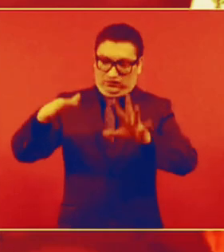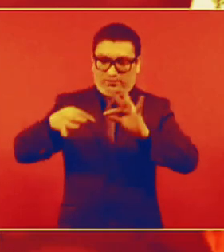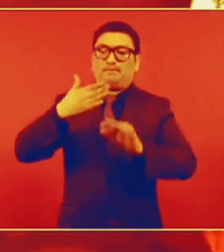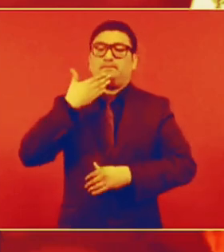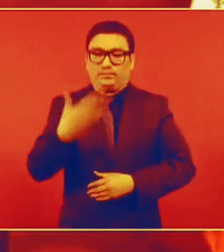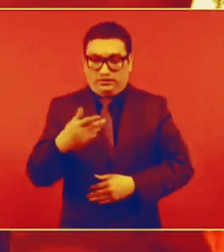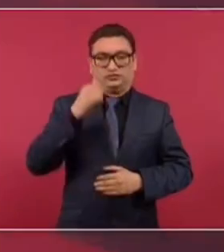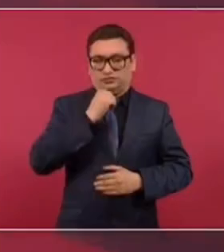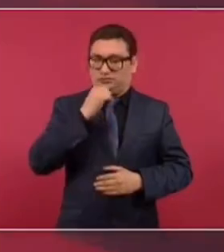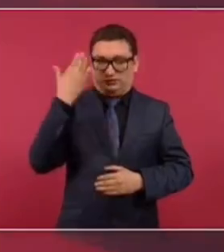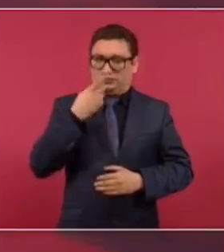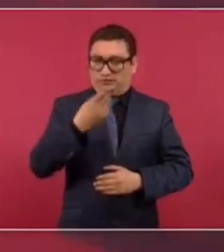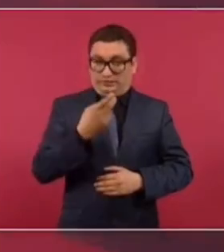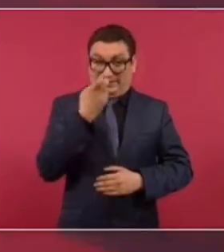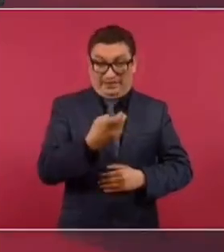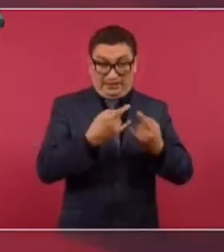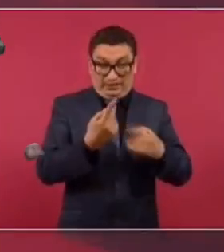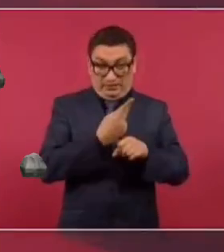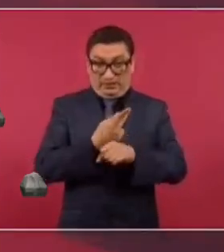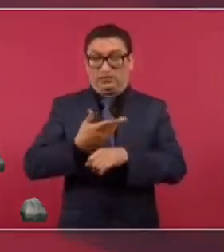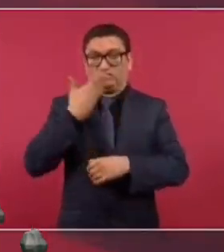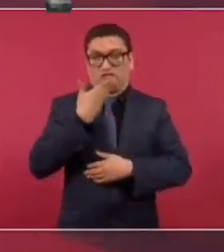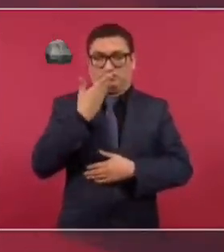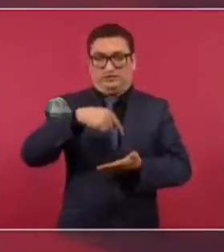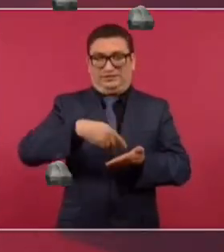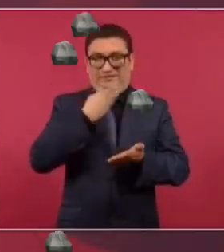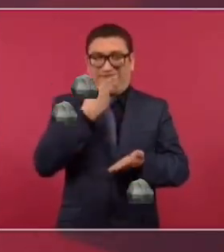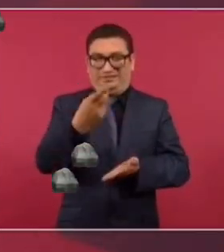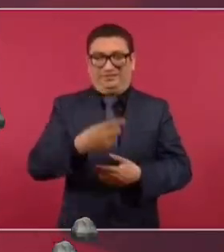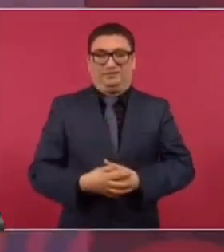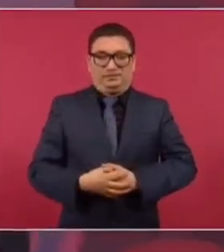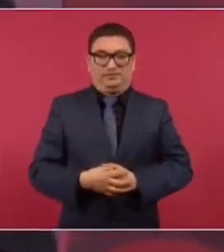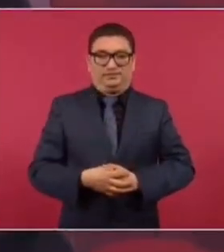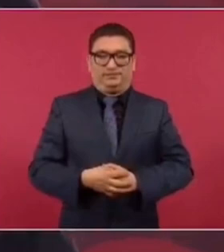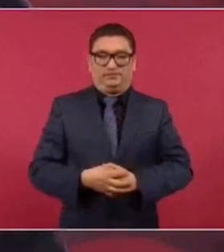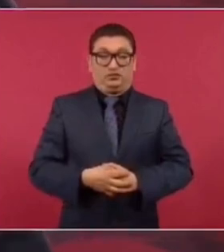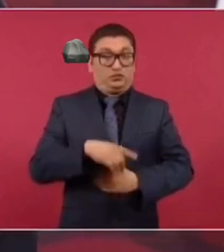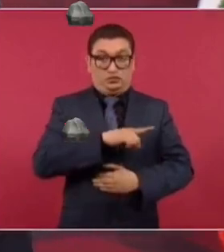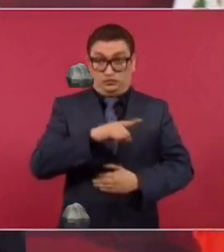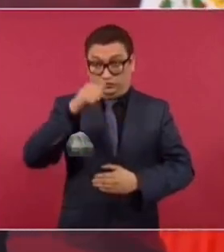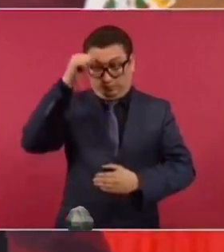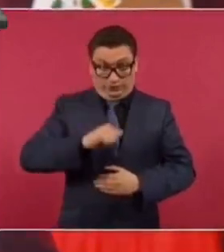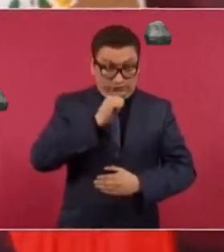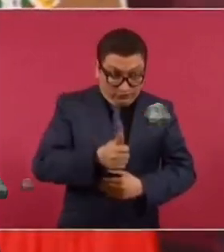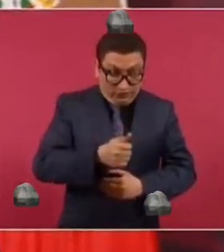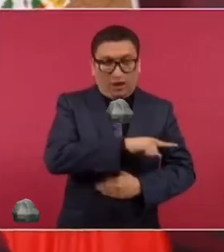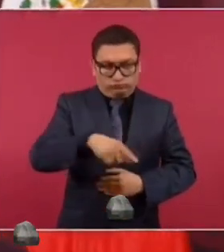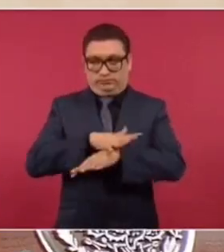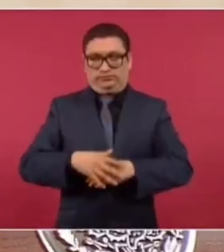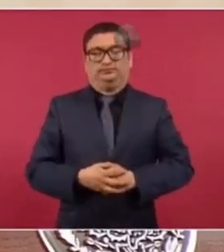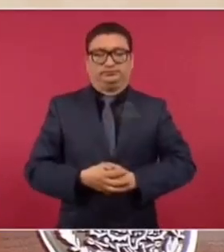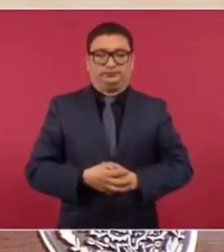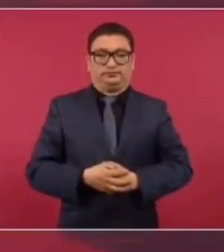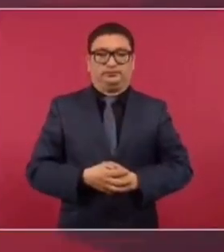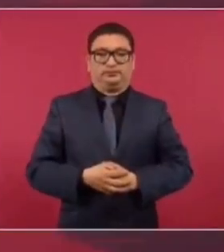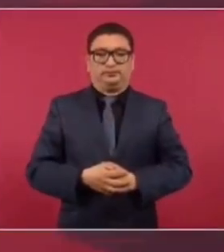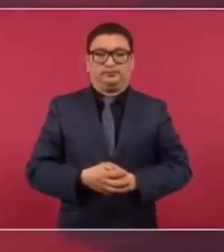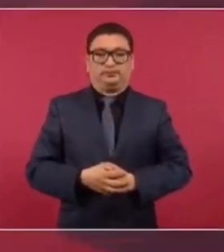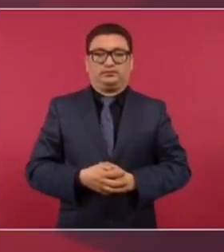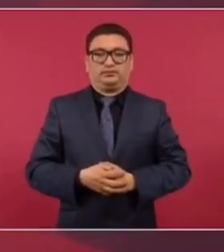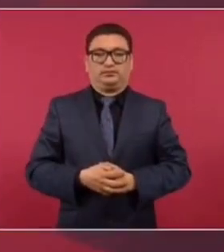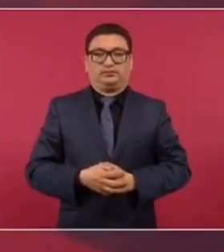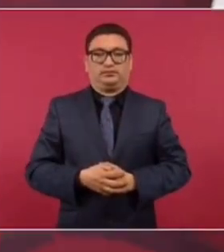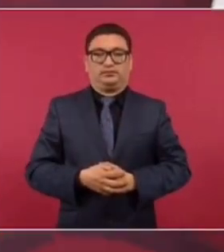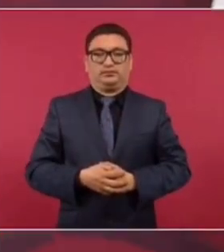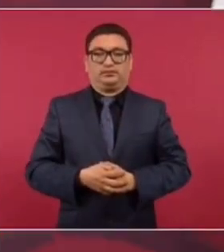señora plagió. En estos casos aplica la frase bíblica, el que esté libre de pecado, que tire la primera piedra. Y no es nada